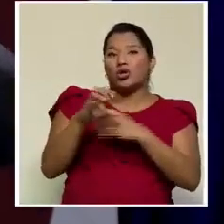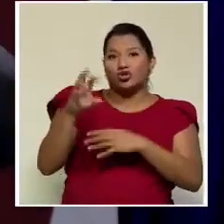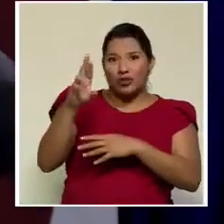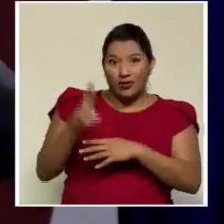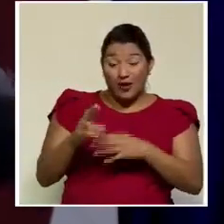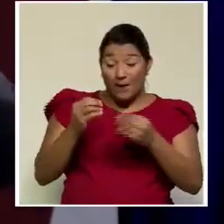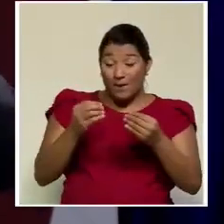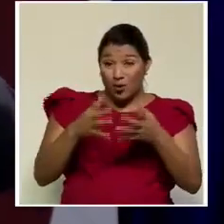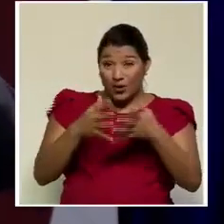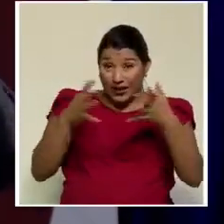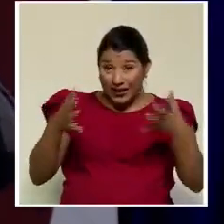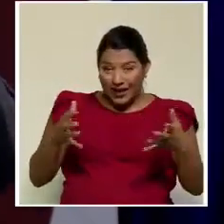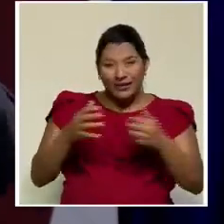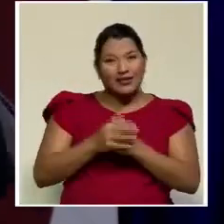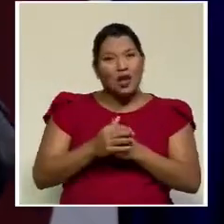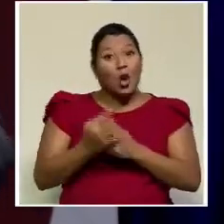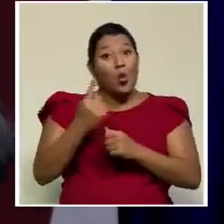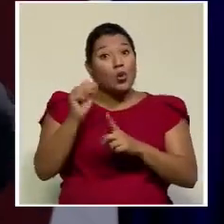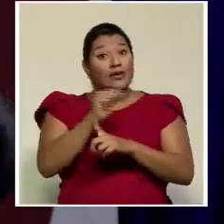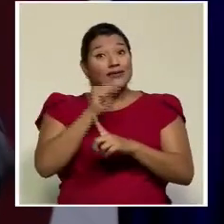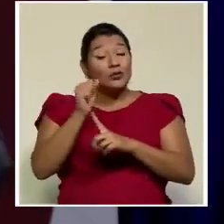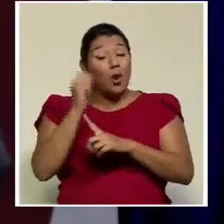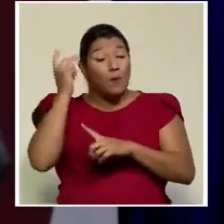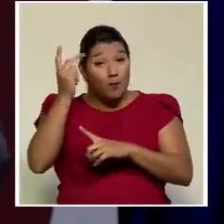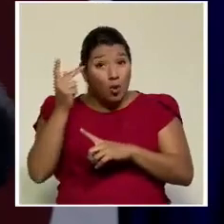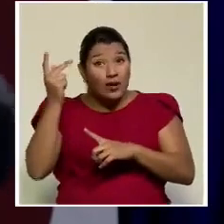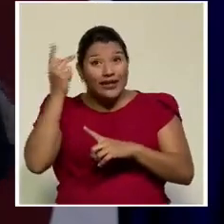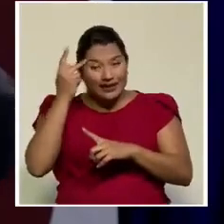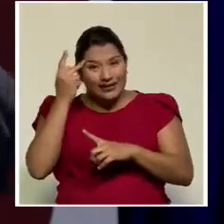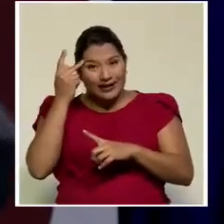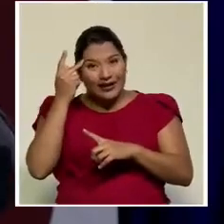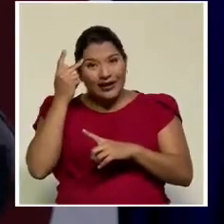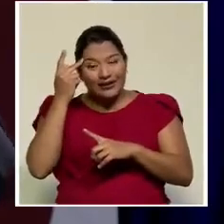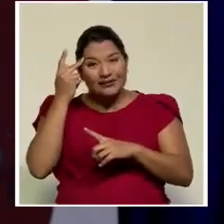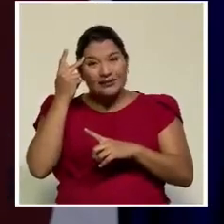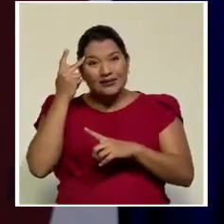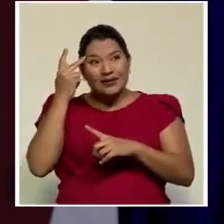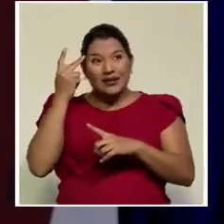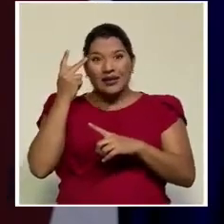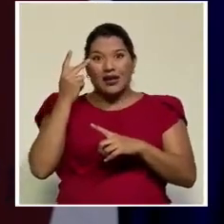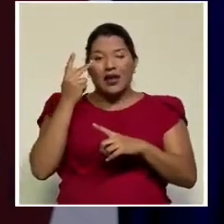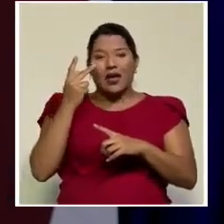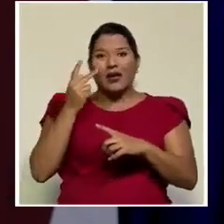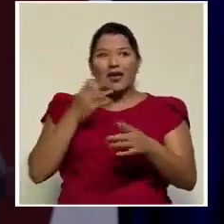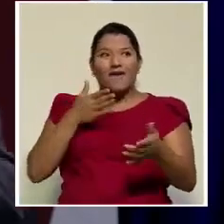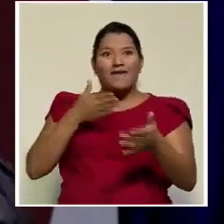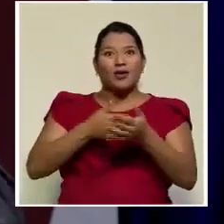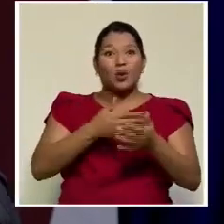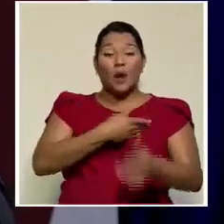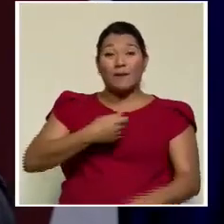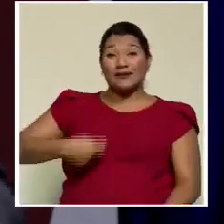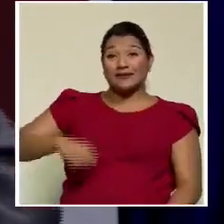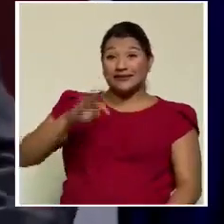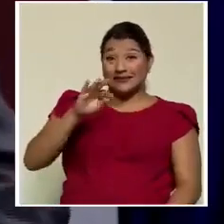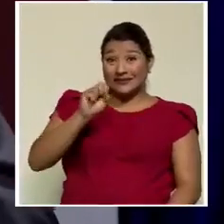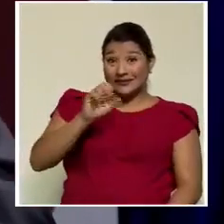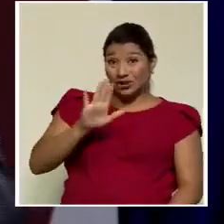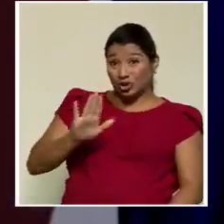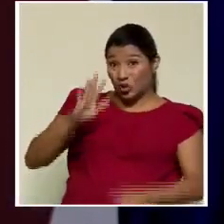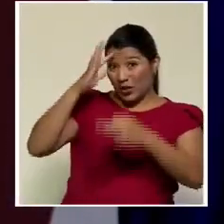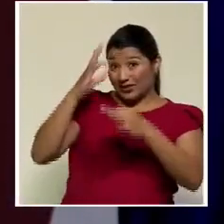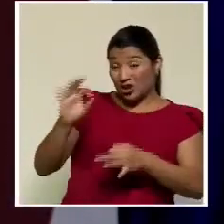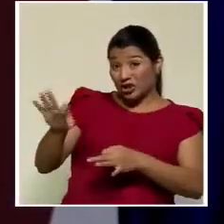Un hecho político que acaba de atropellar con la violencia de un tráiler al presidente del Tribunal Supremo de Elecciones.